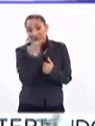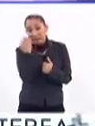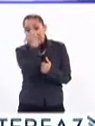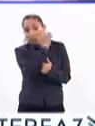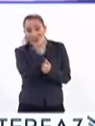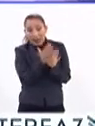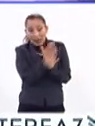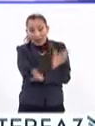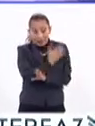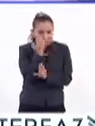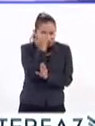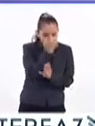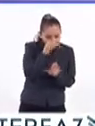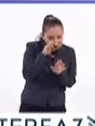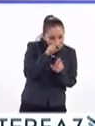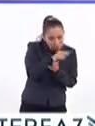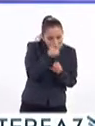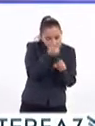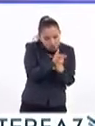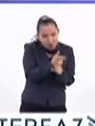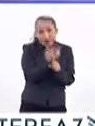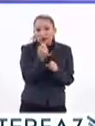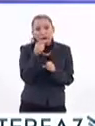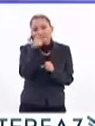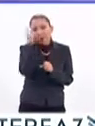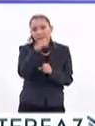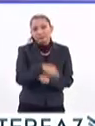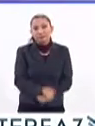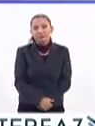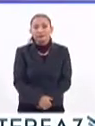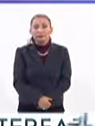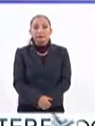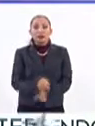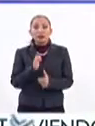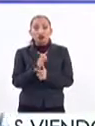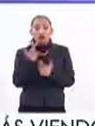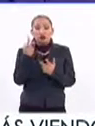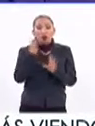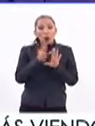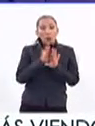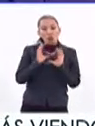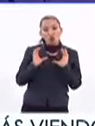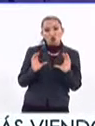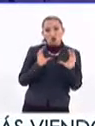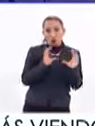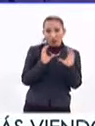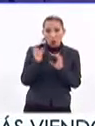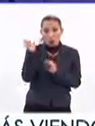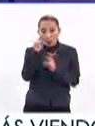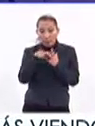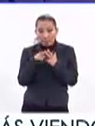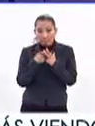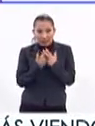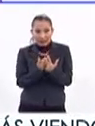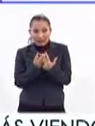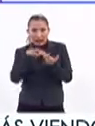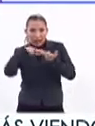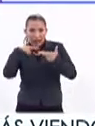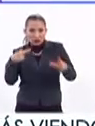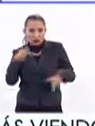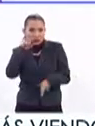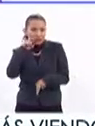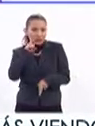de diagnóstico molecular, no es fácil. entonces la prevención supongo es esa, que cuando se inicia una